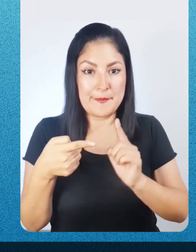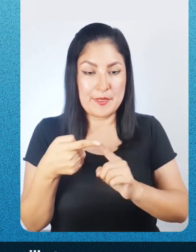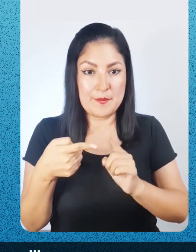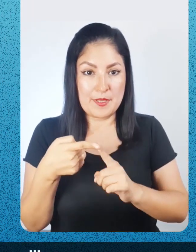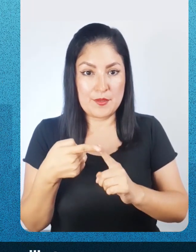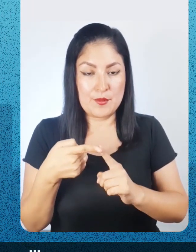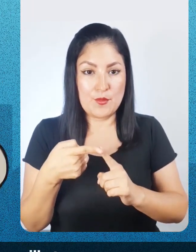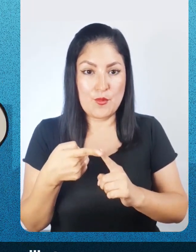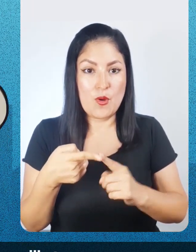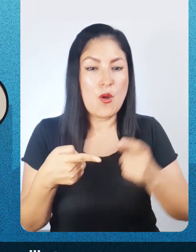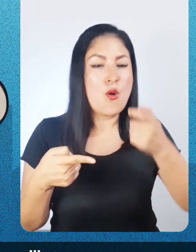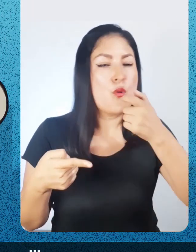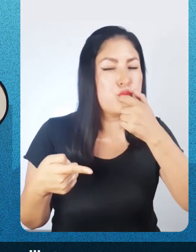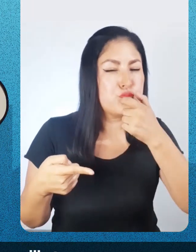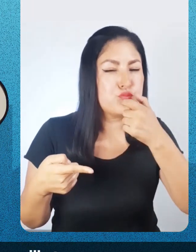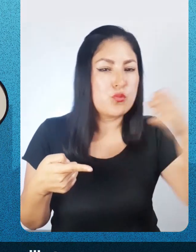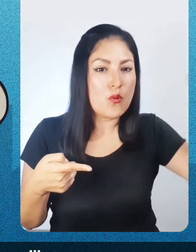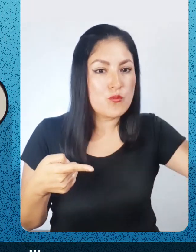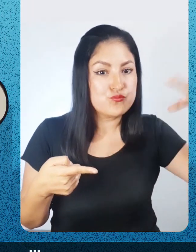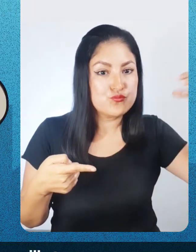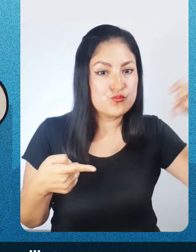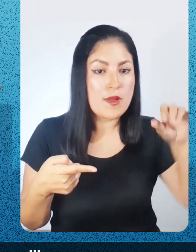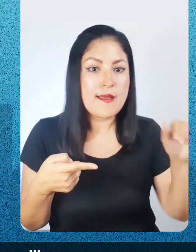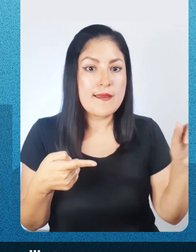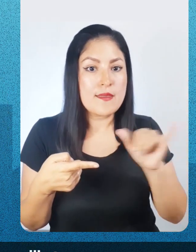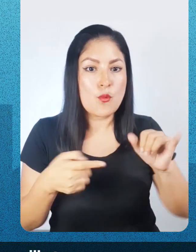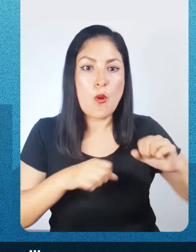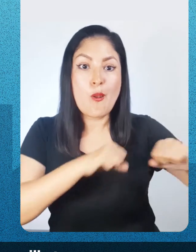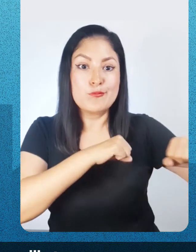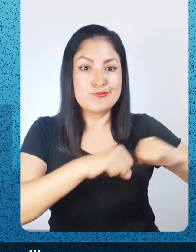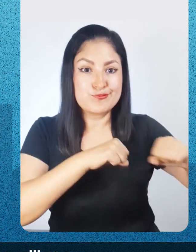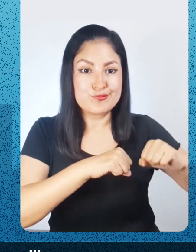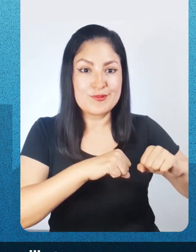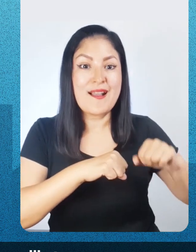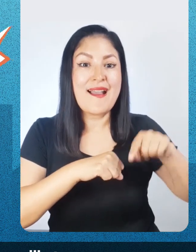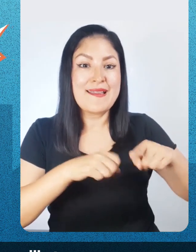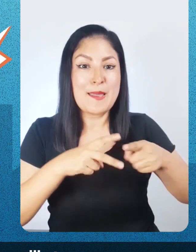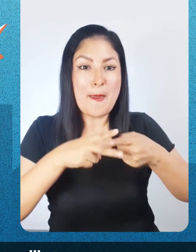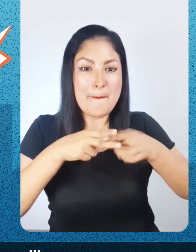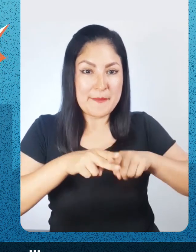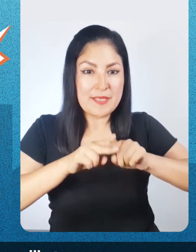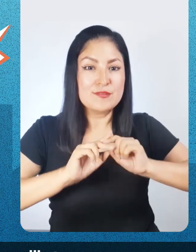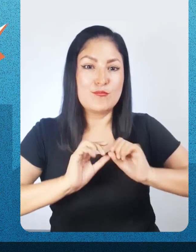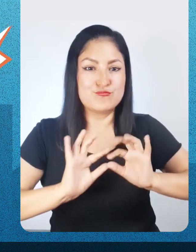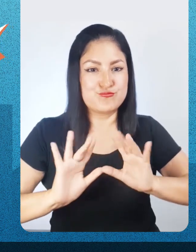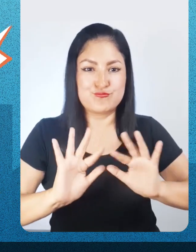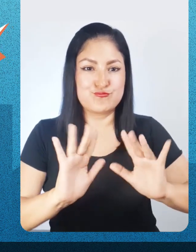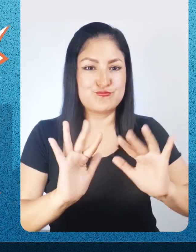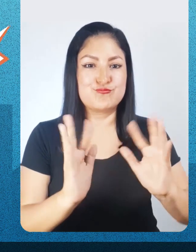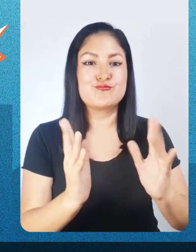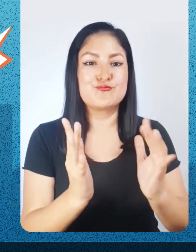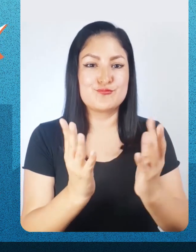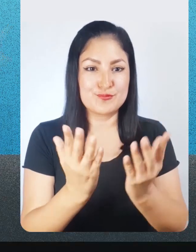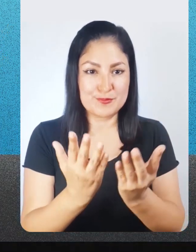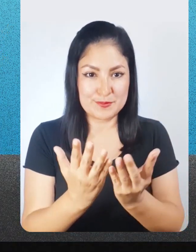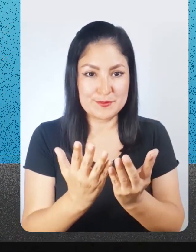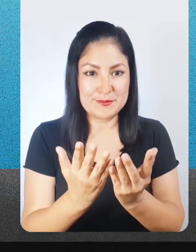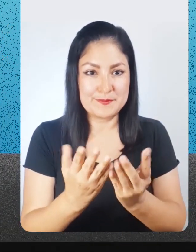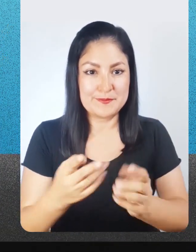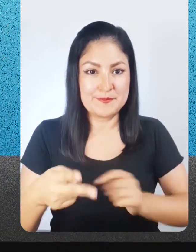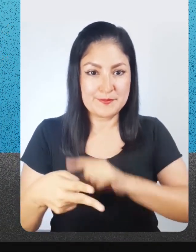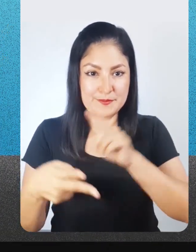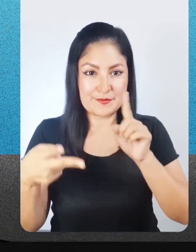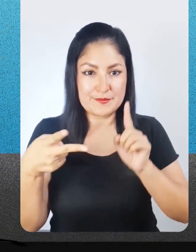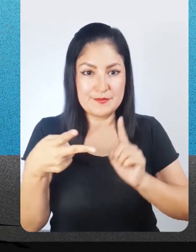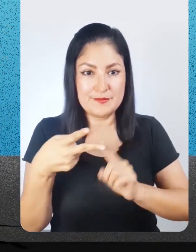El simulacro inicia con el sonido de bocinas, silbatos u otro similar. Este sonido representa la